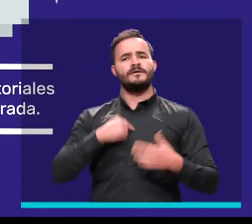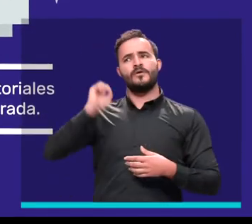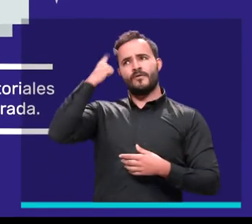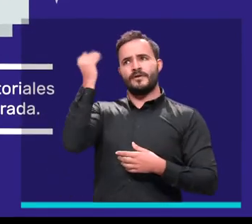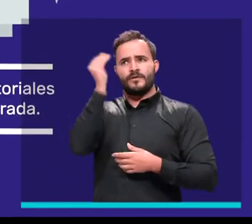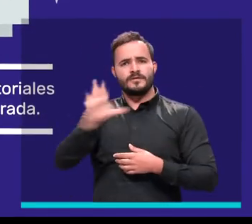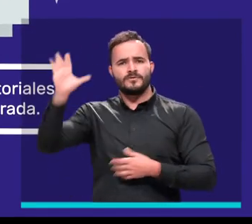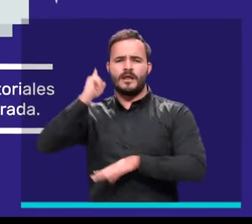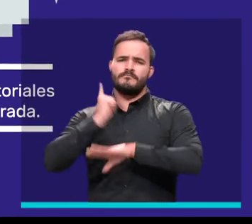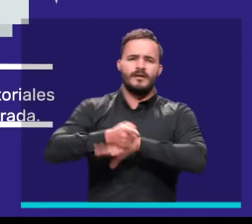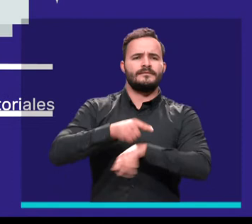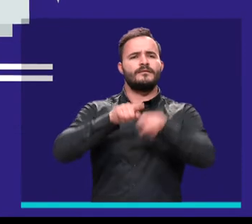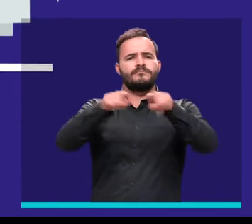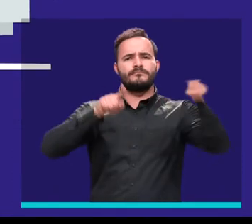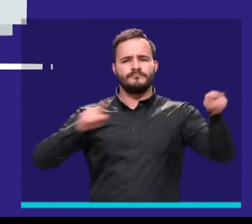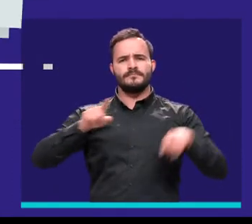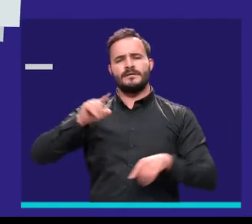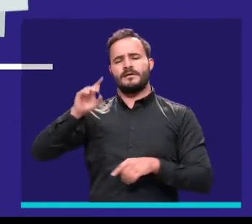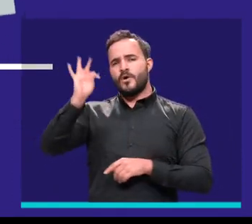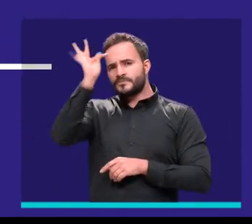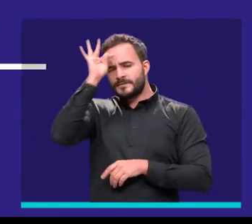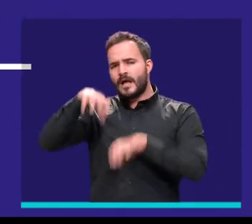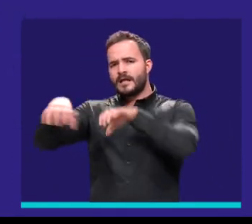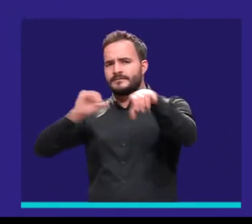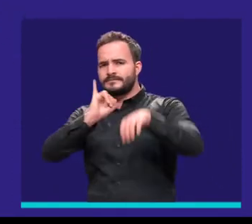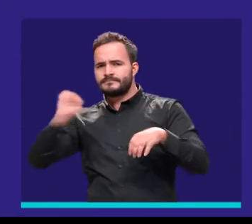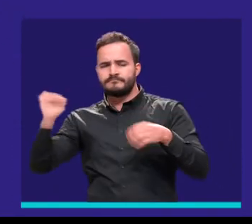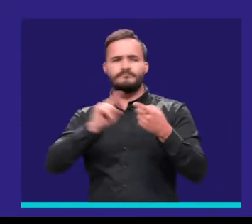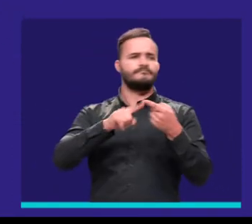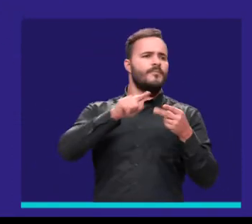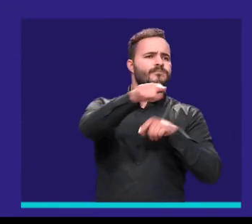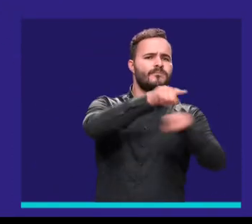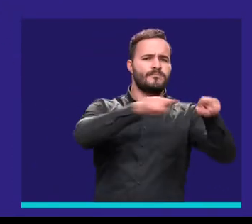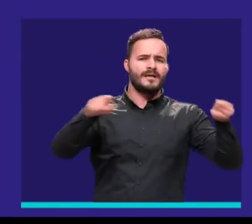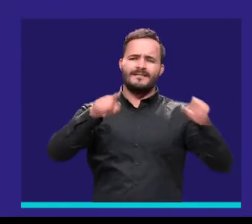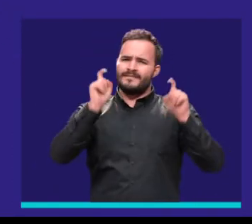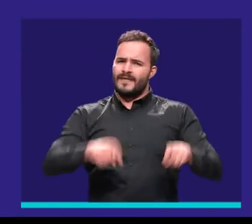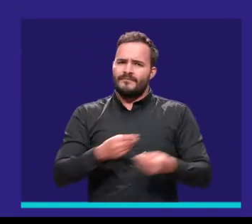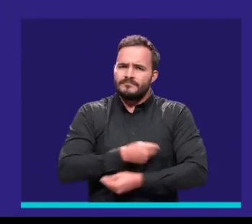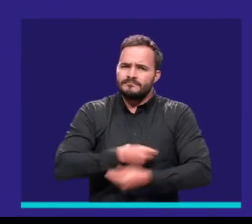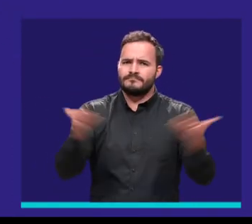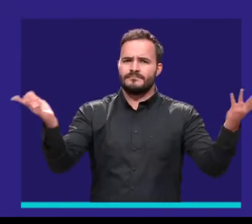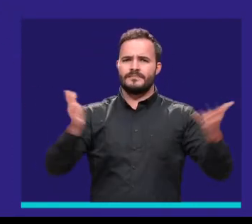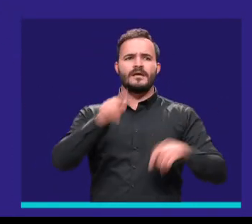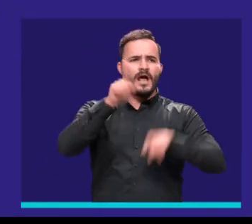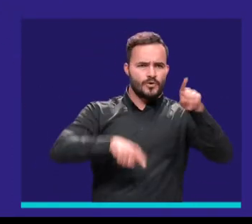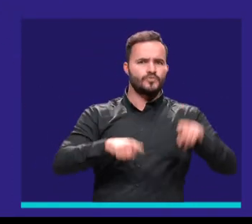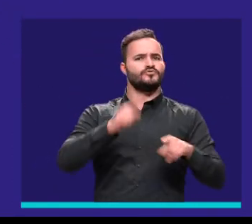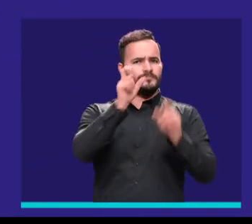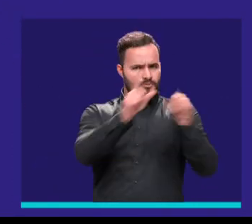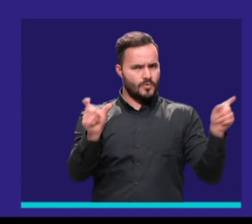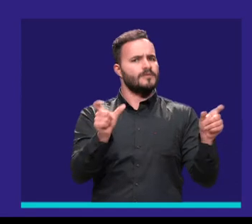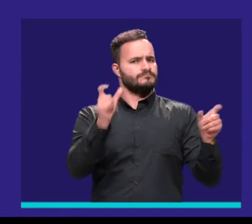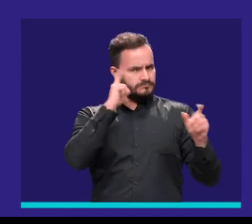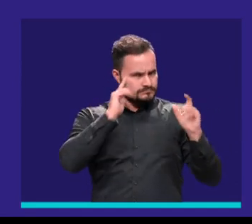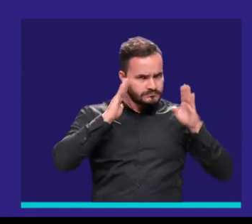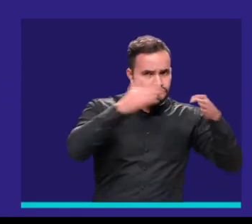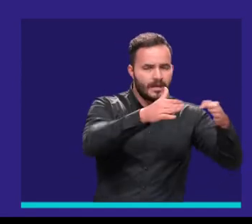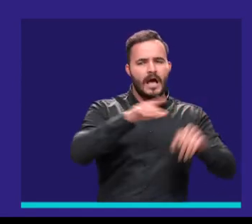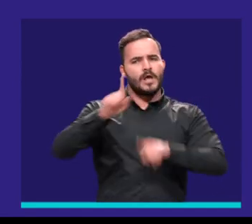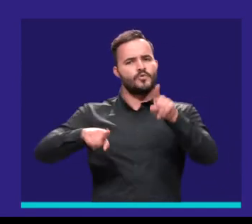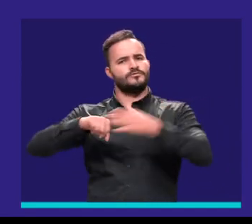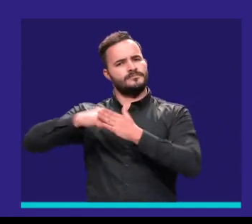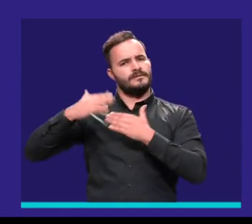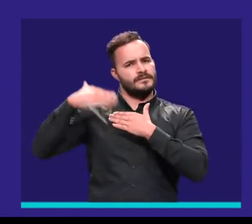territoriales y EPS datos sobre población asegurada y no asegurada. Luego los consolida y envía la información